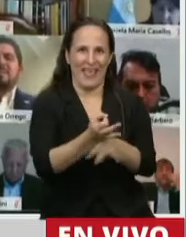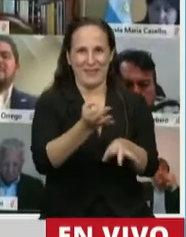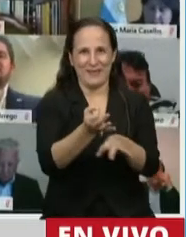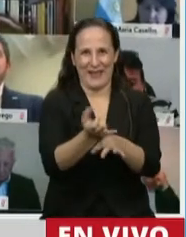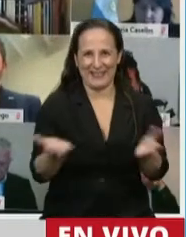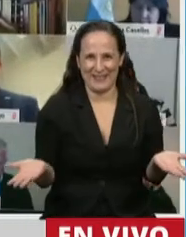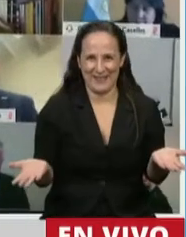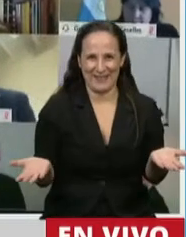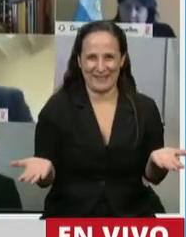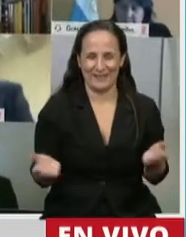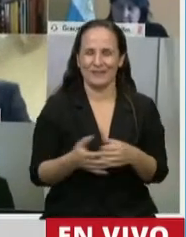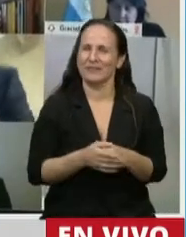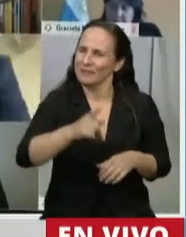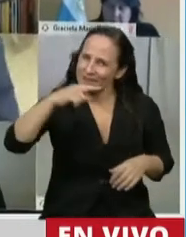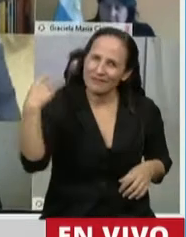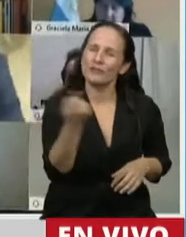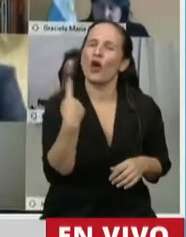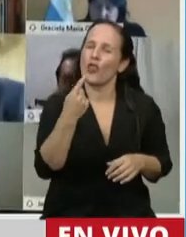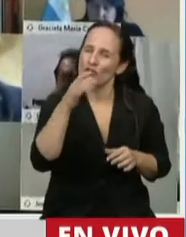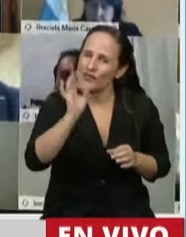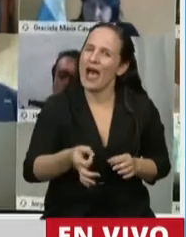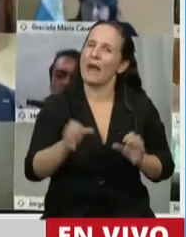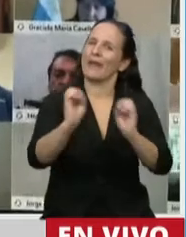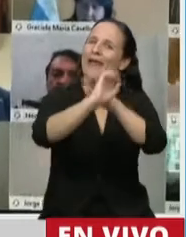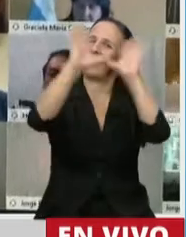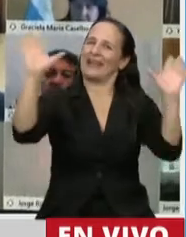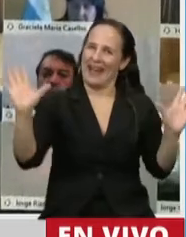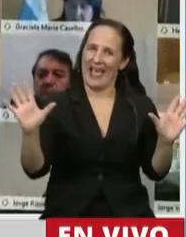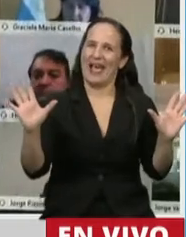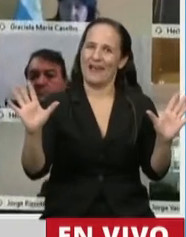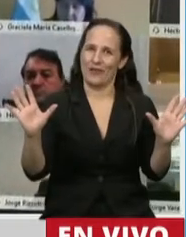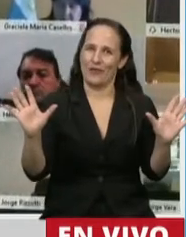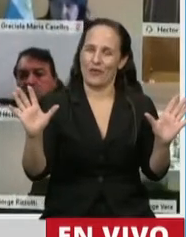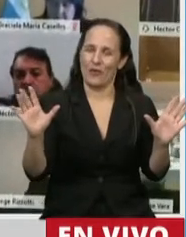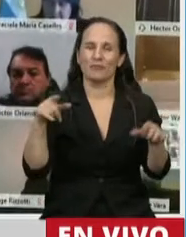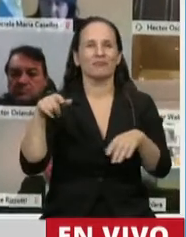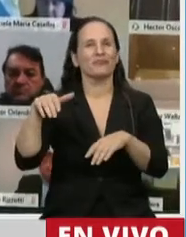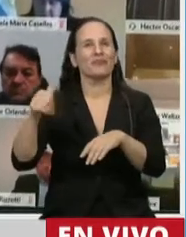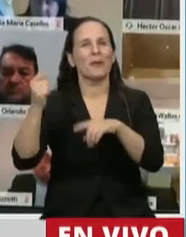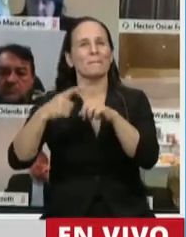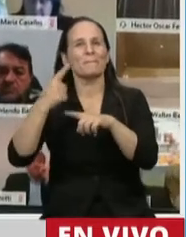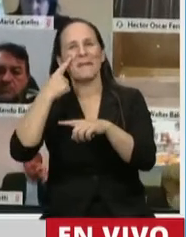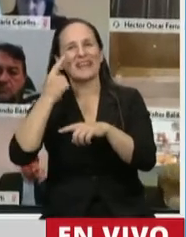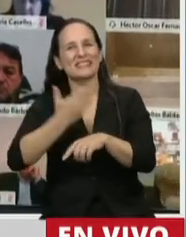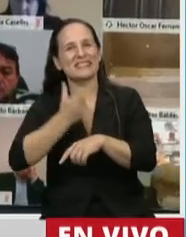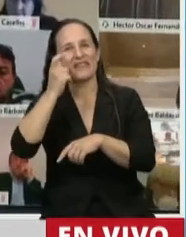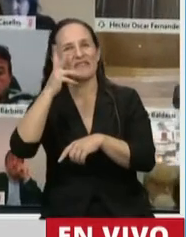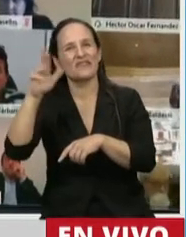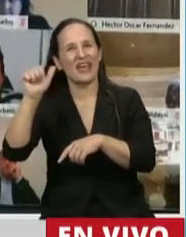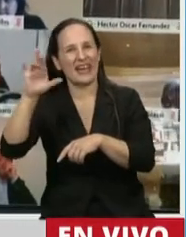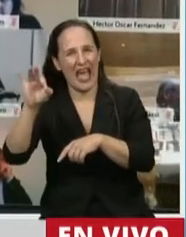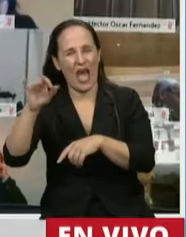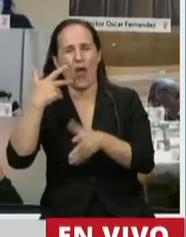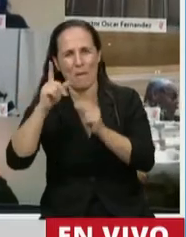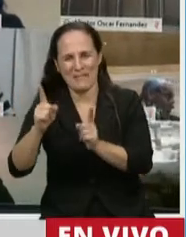Creo que todos tenemos en claro, y recién Maxi Ferraro hablaba también de ello y otros